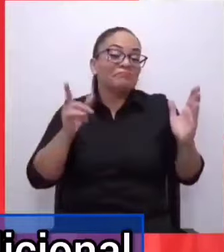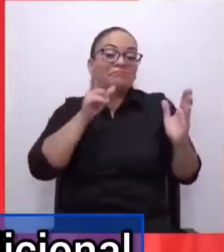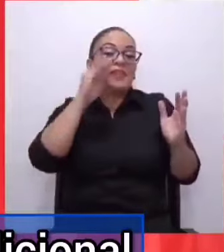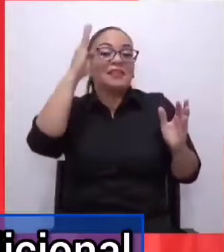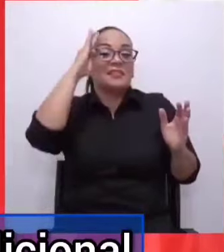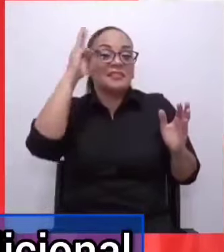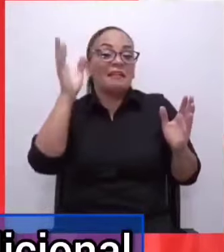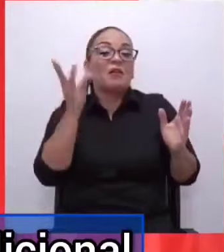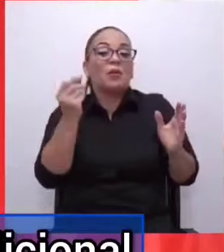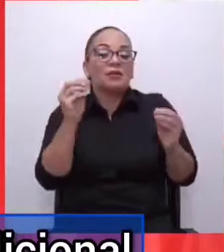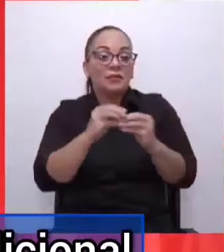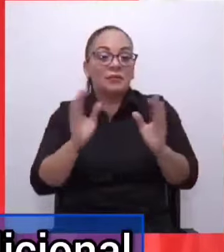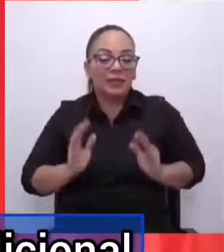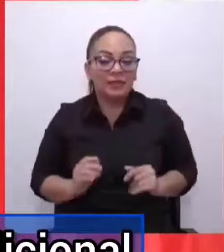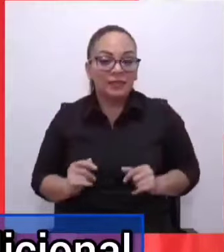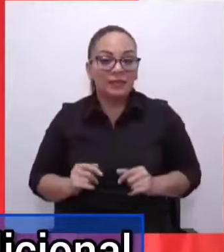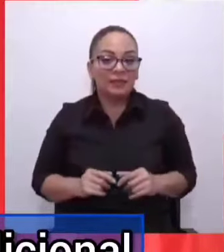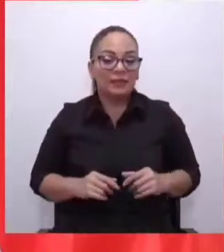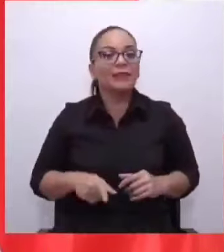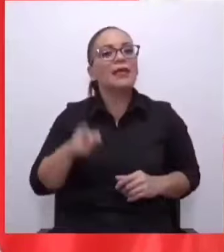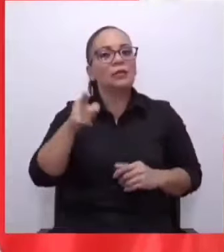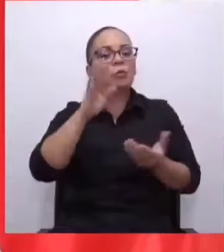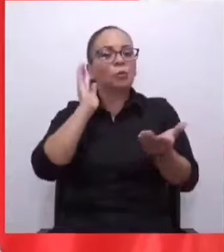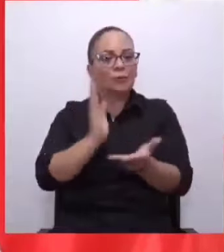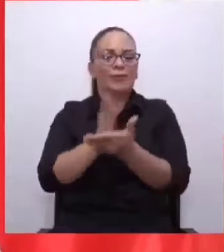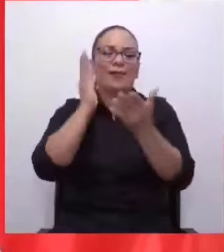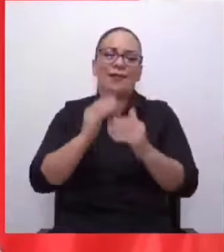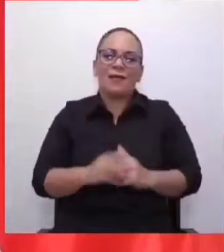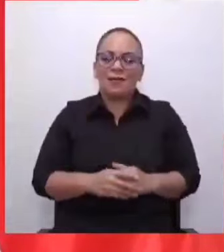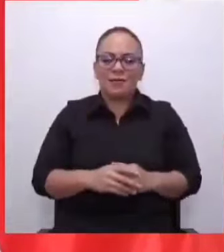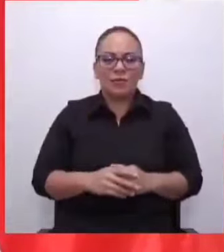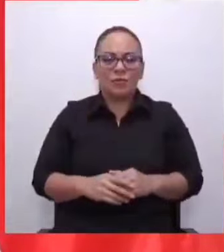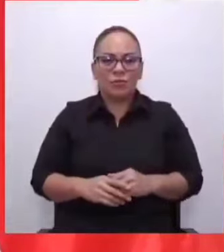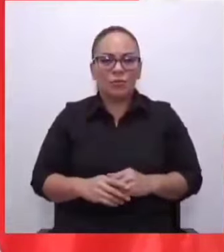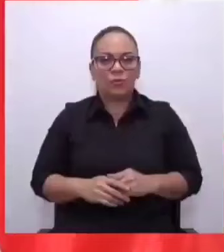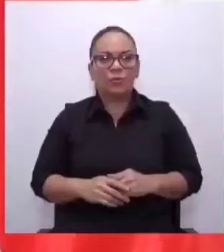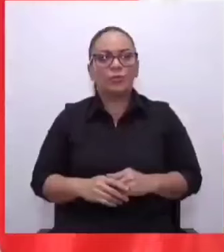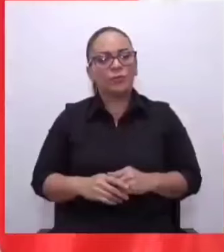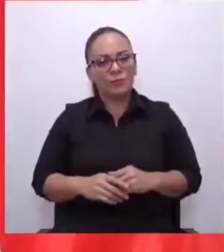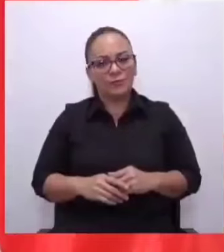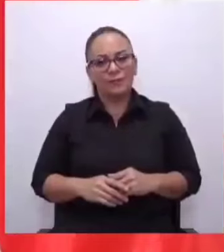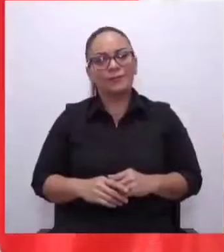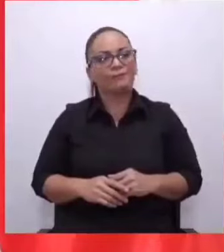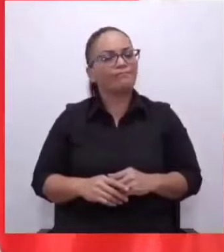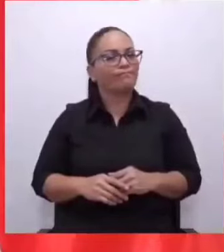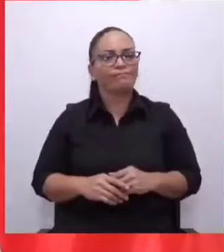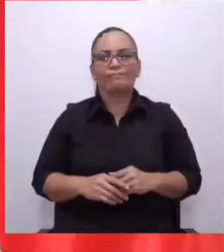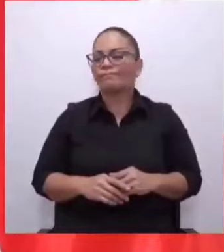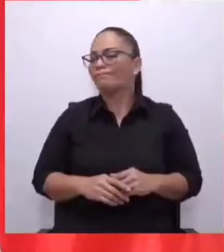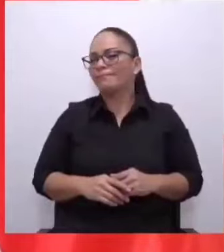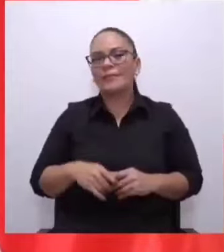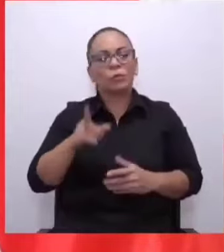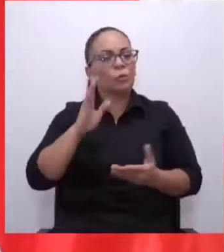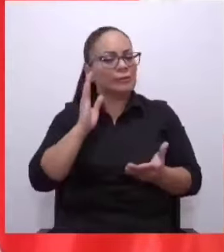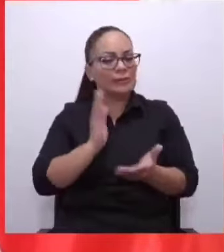un daño adicional al ya pésimo